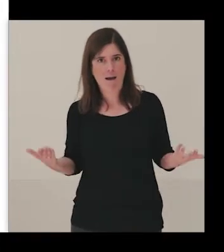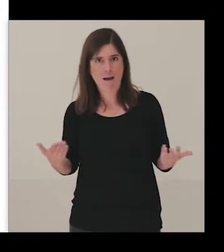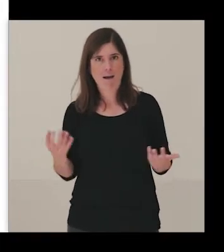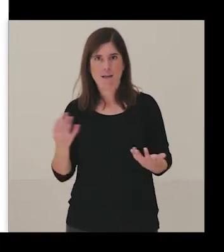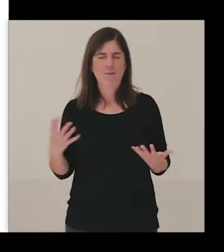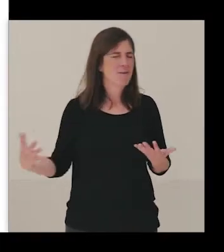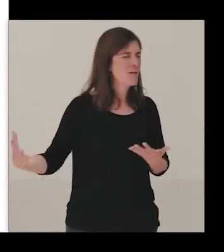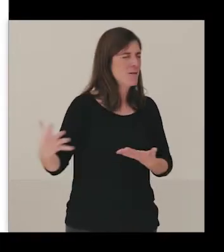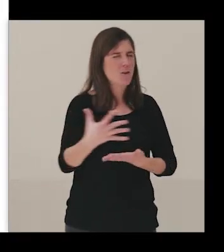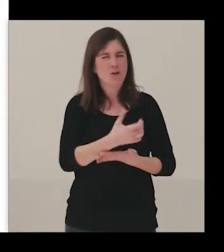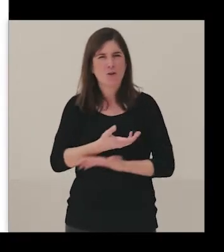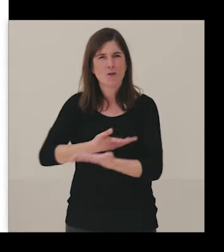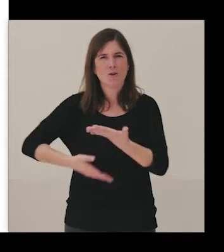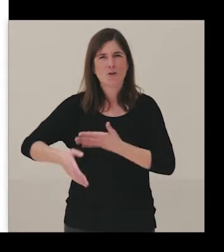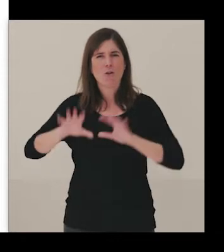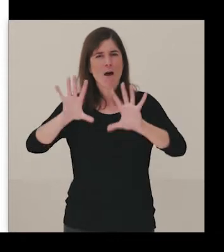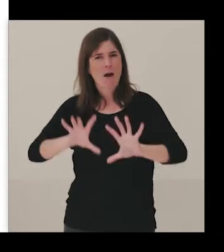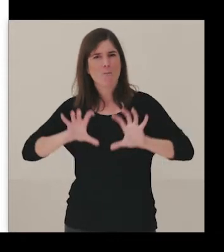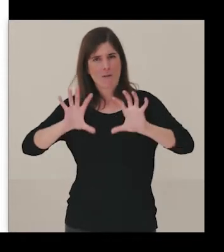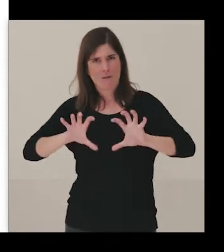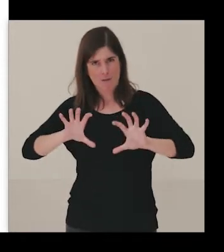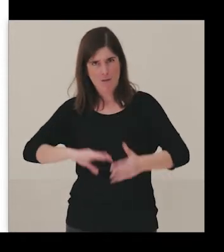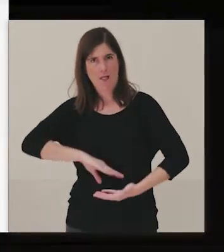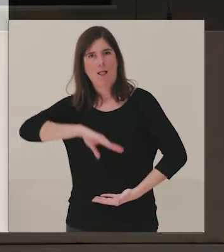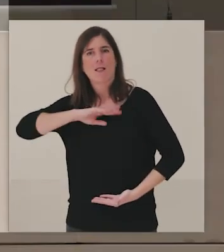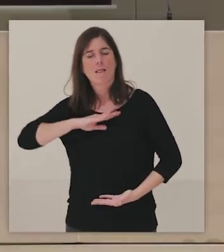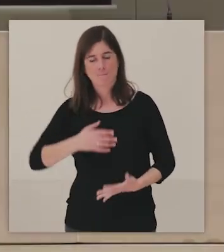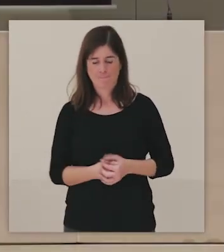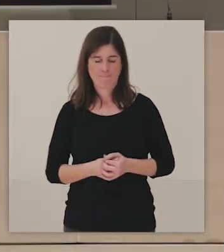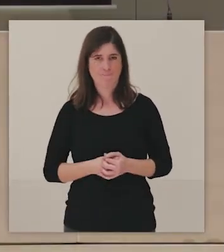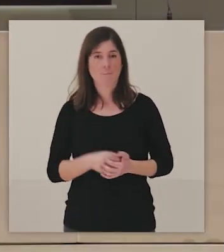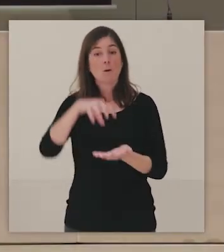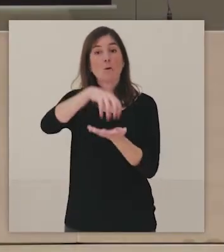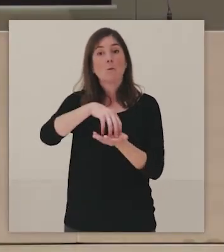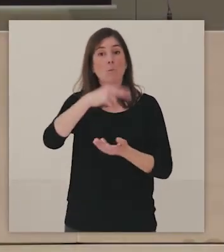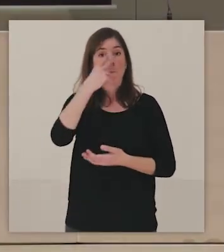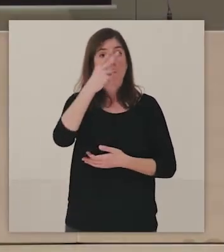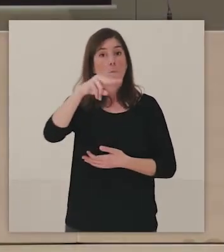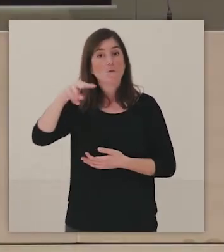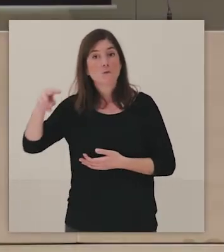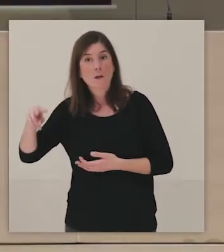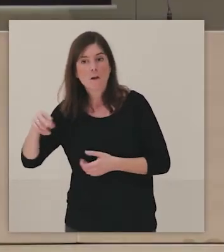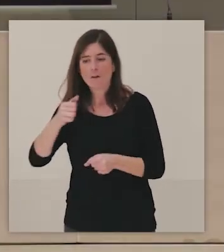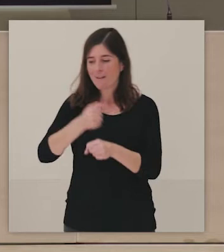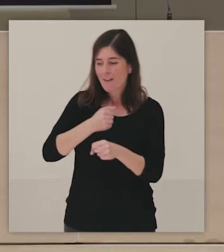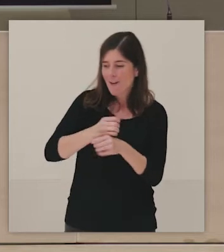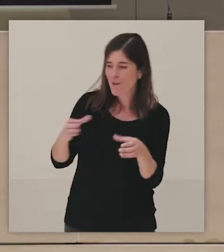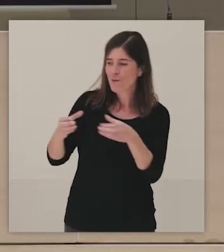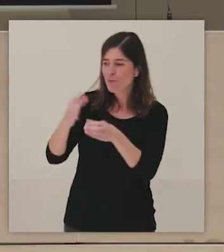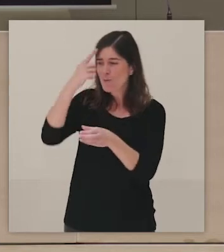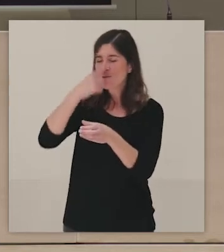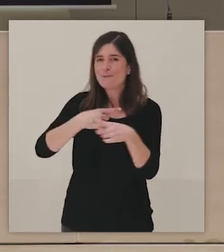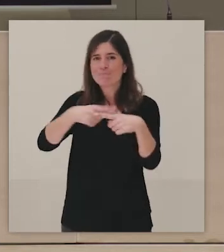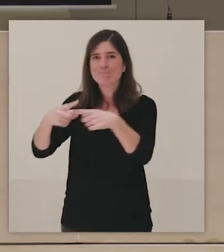también ahí como uno de los elementos, el aprendizaje mutuo. El trabajo con el museo nos permite generar esos